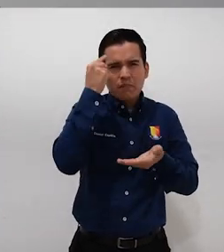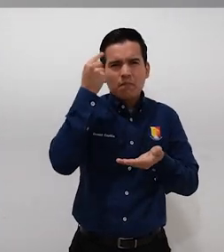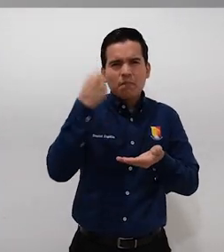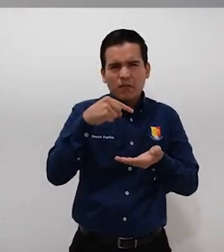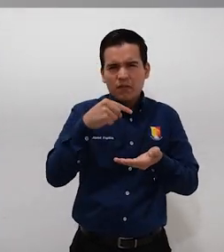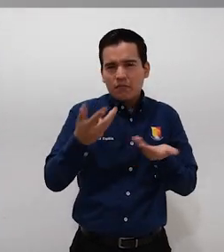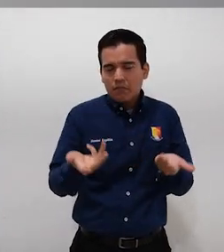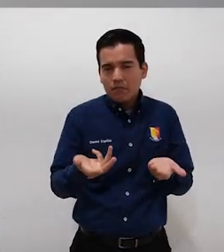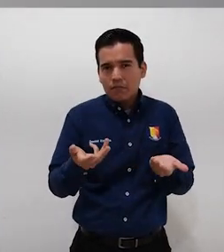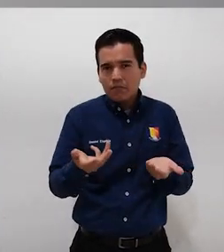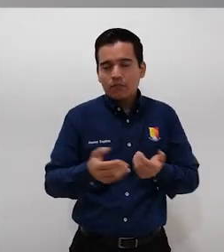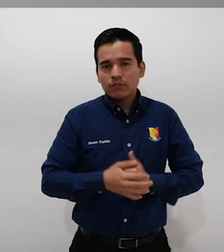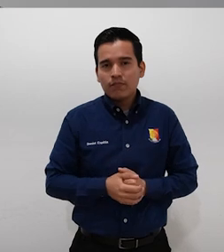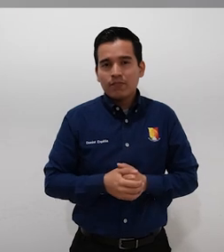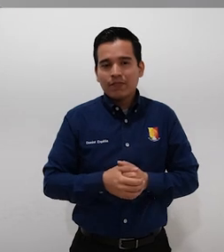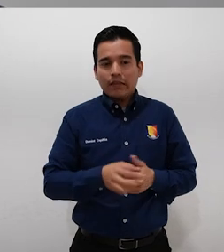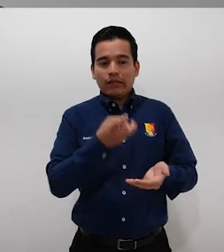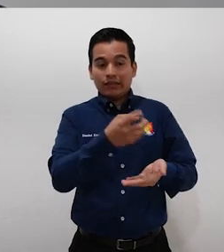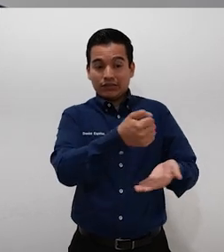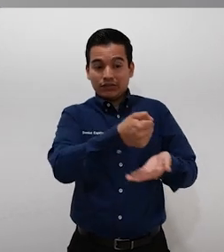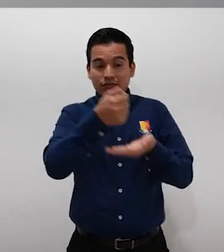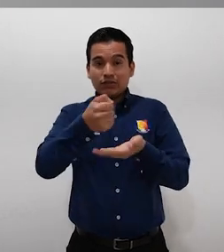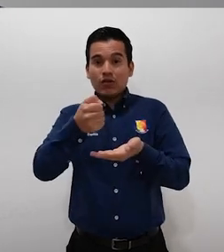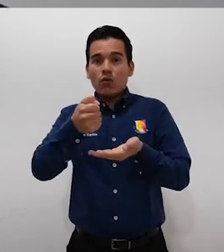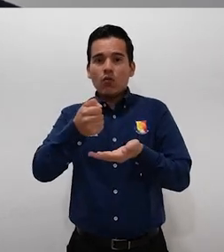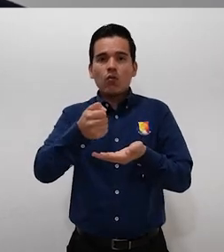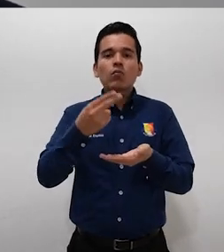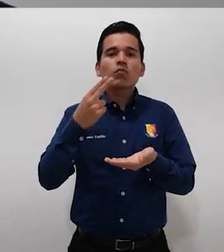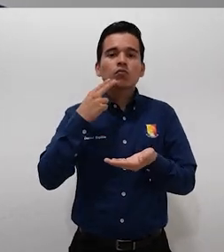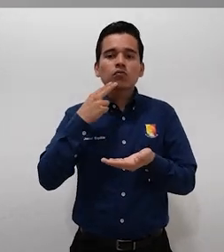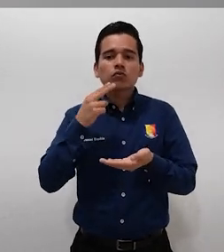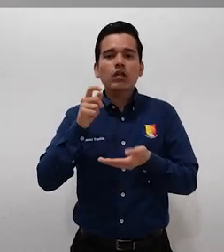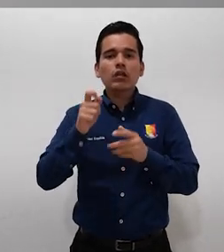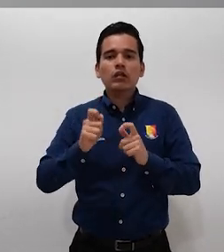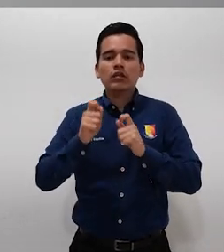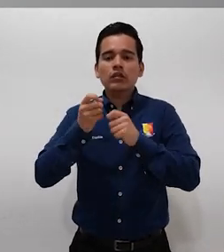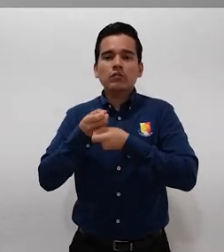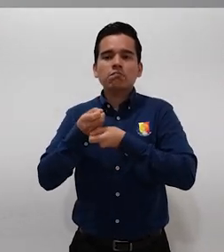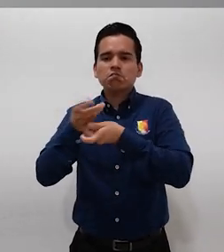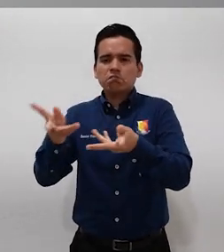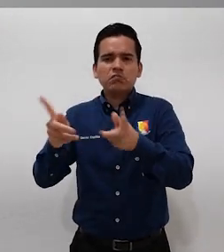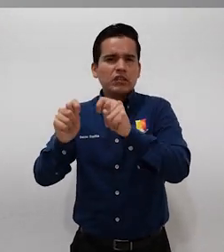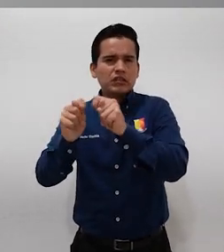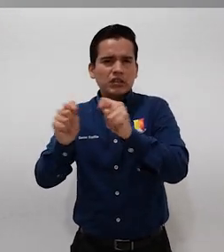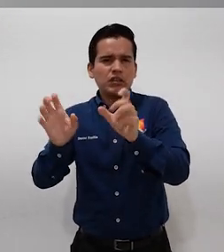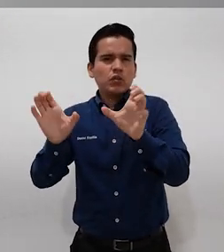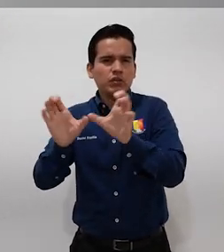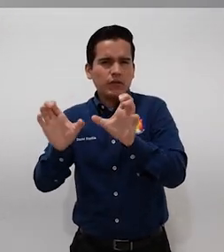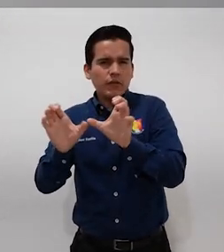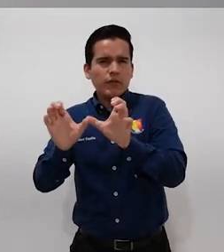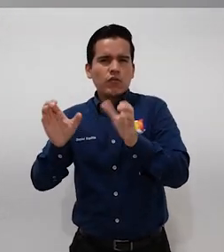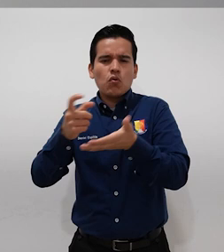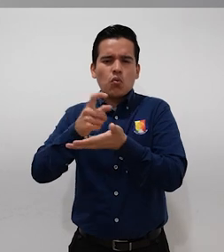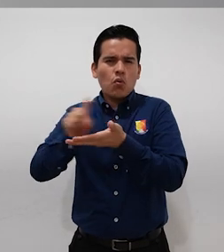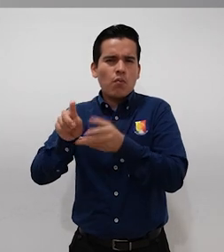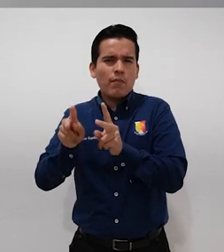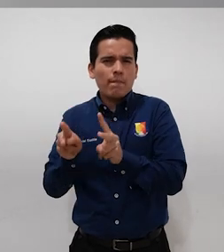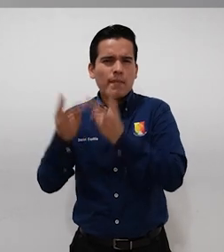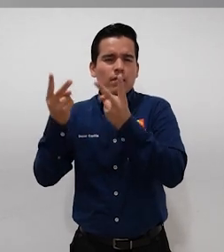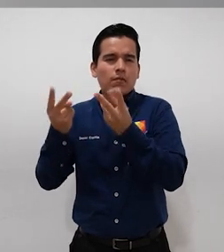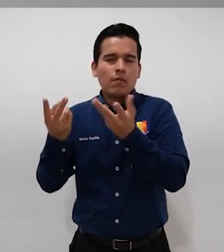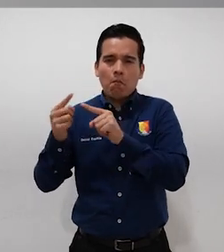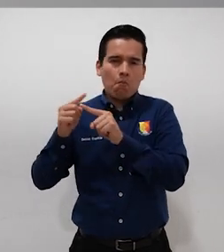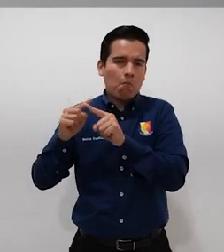de que ese recurso sirva para expedición de títulos, de propiedad, certificaciones de compra-venta,